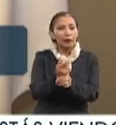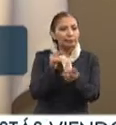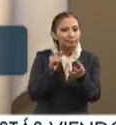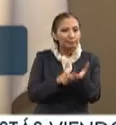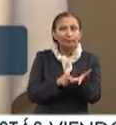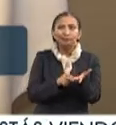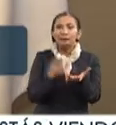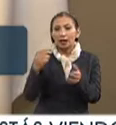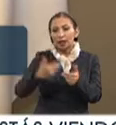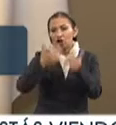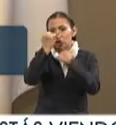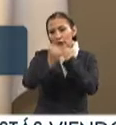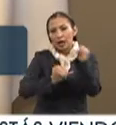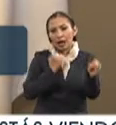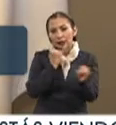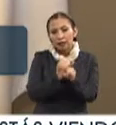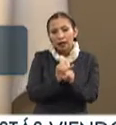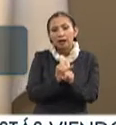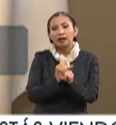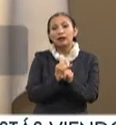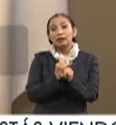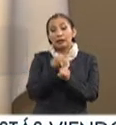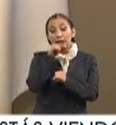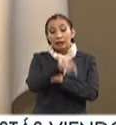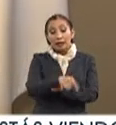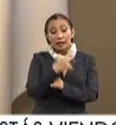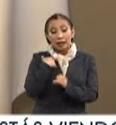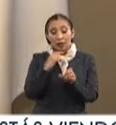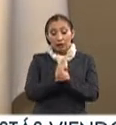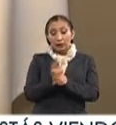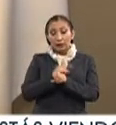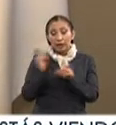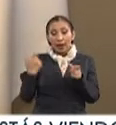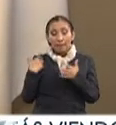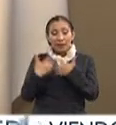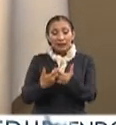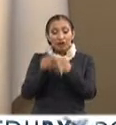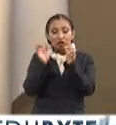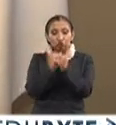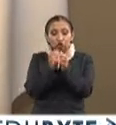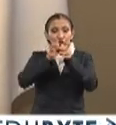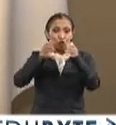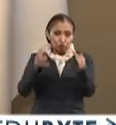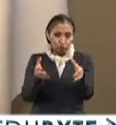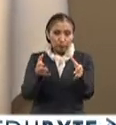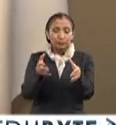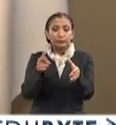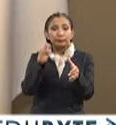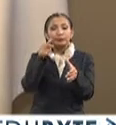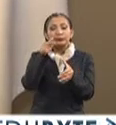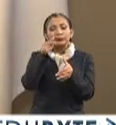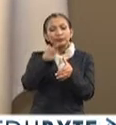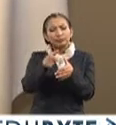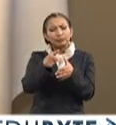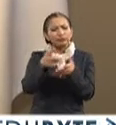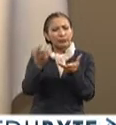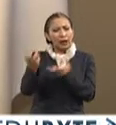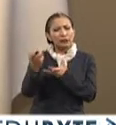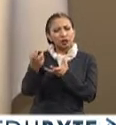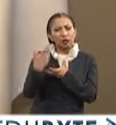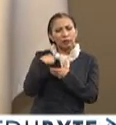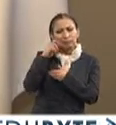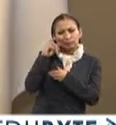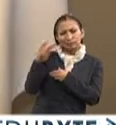en negocios internacionales y licenciatura en pequeñas y medianas empresas. Eso